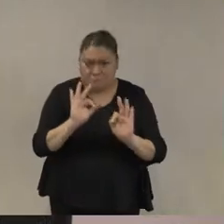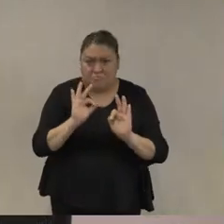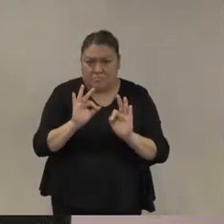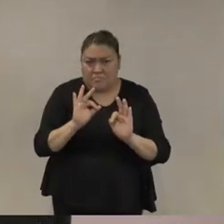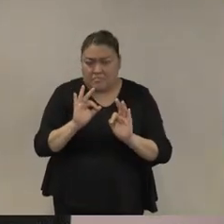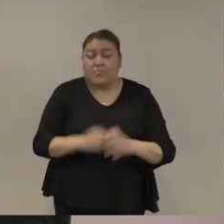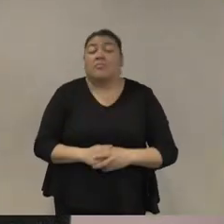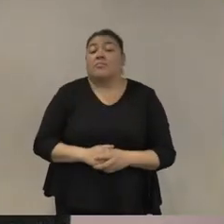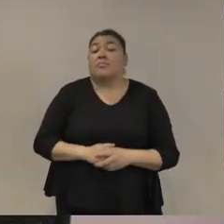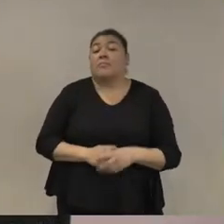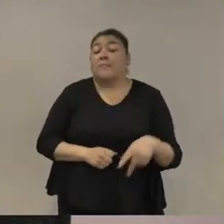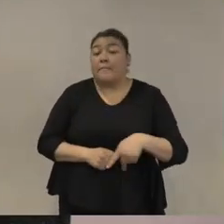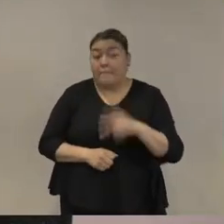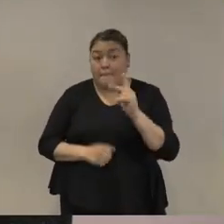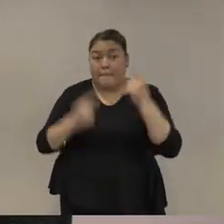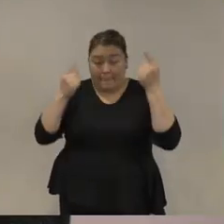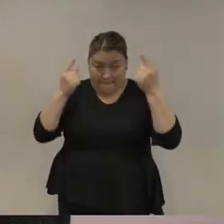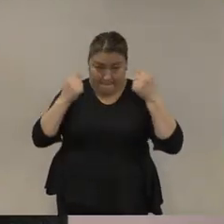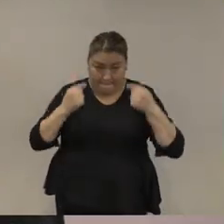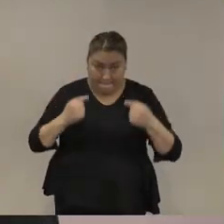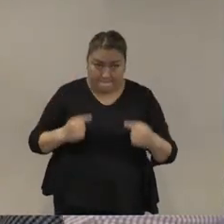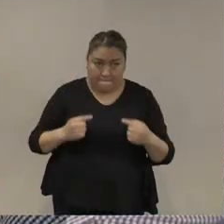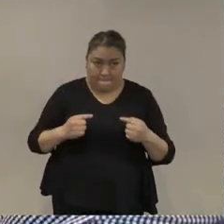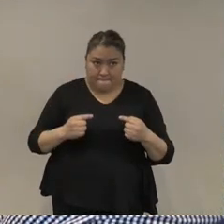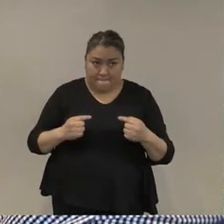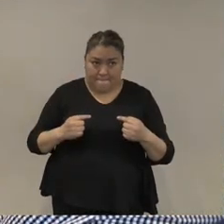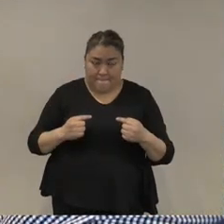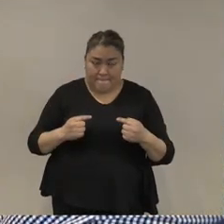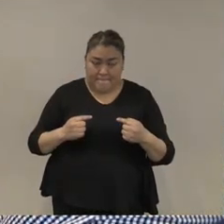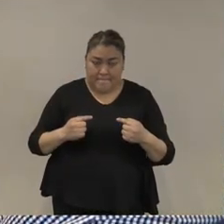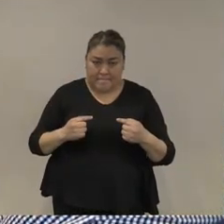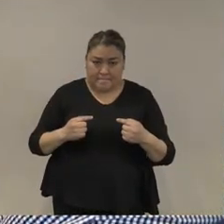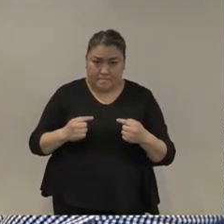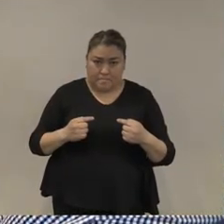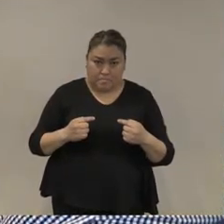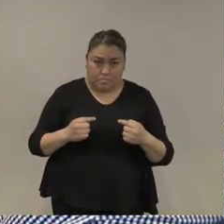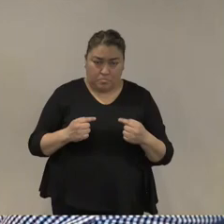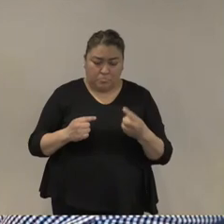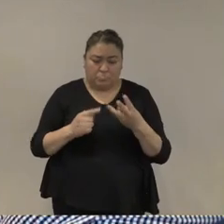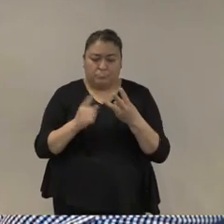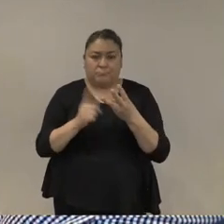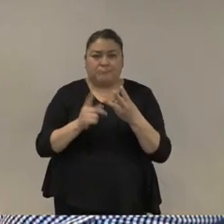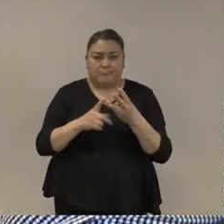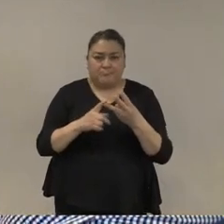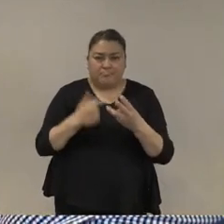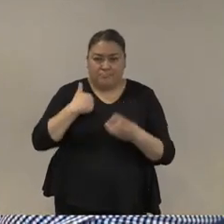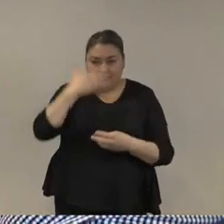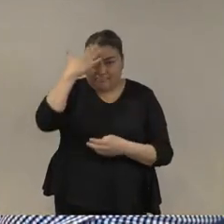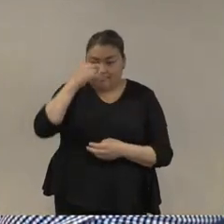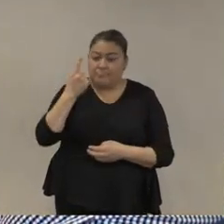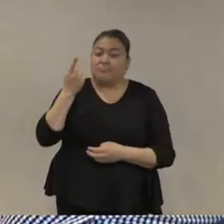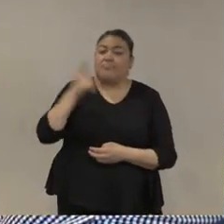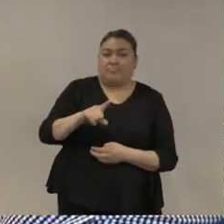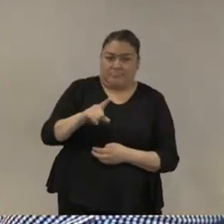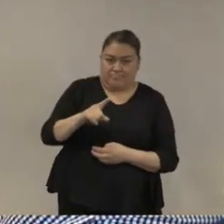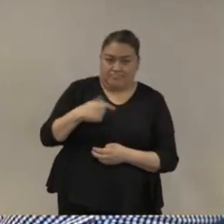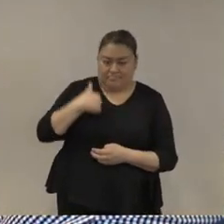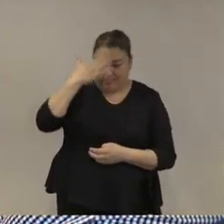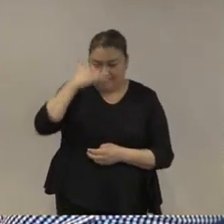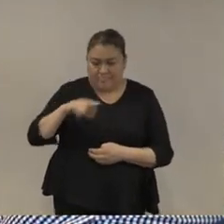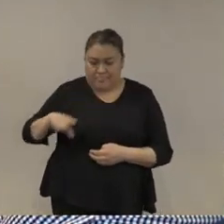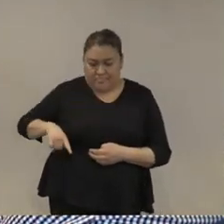la tercera implicación es la extensión del mandato de agencias estatales y no